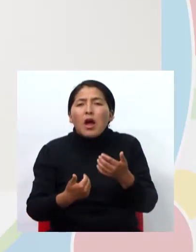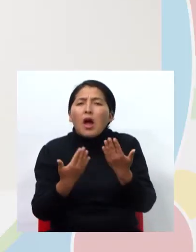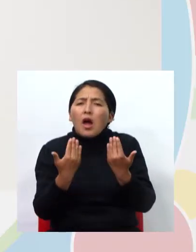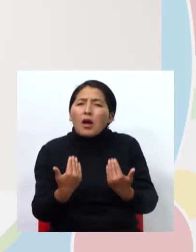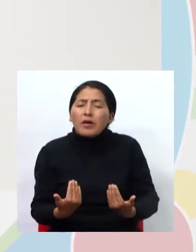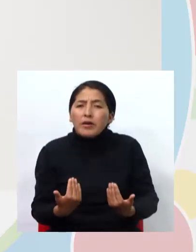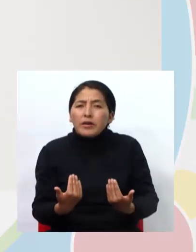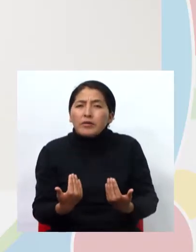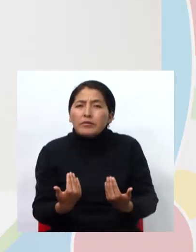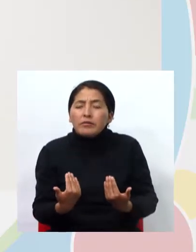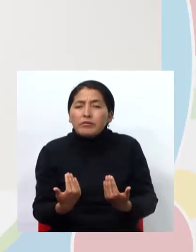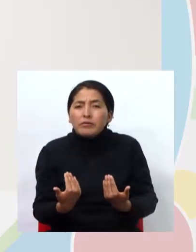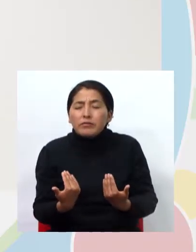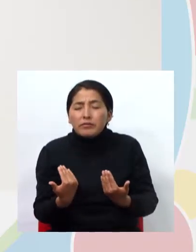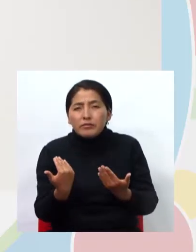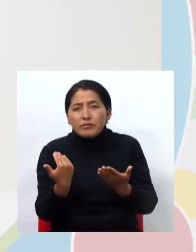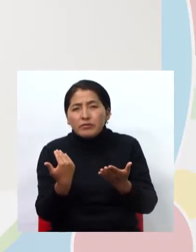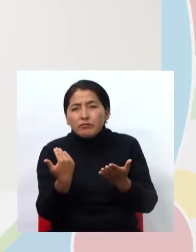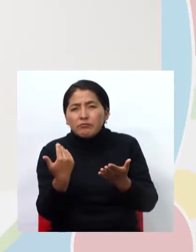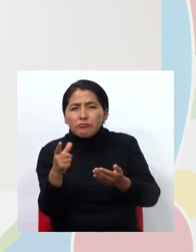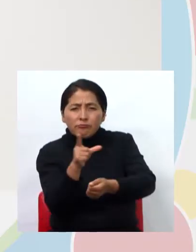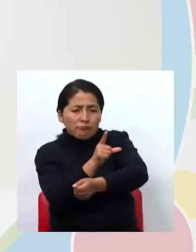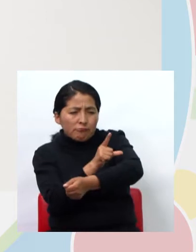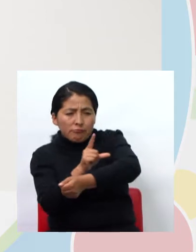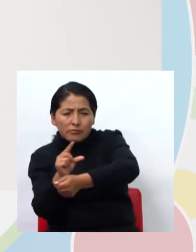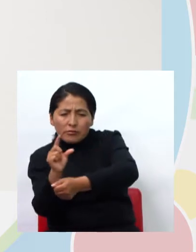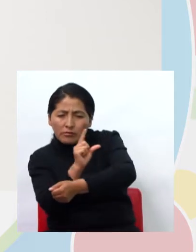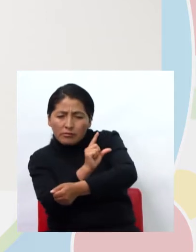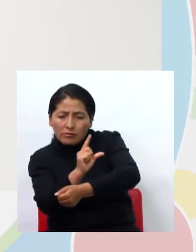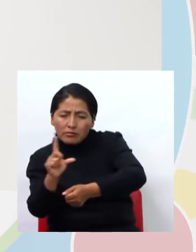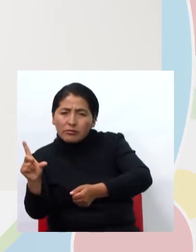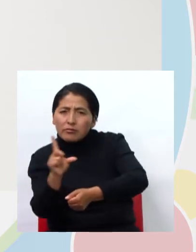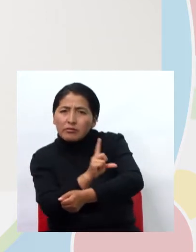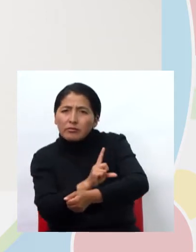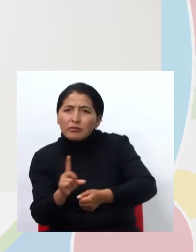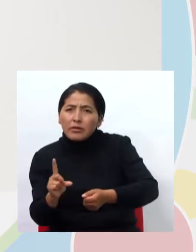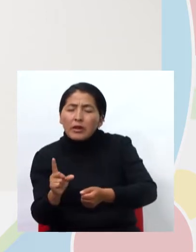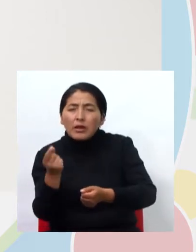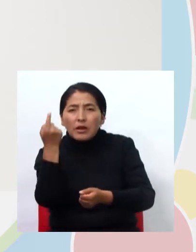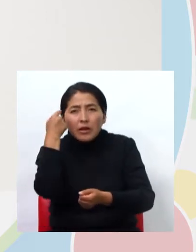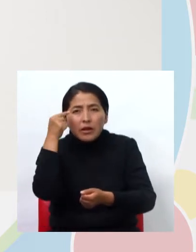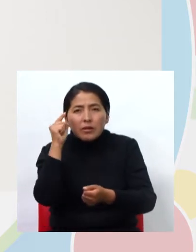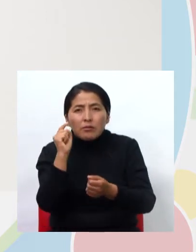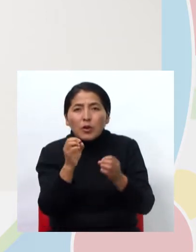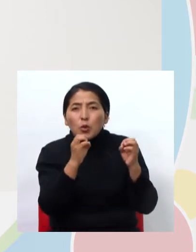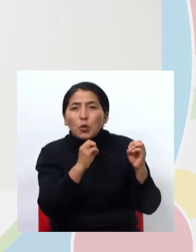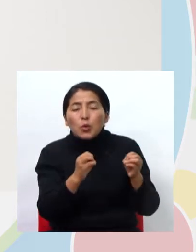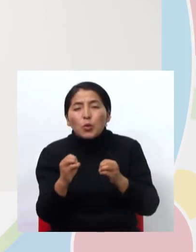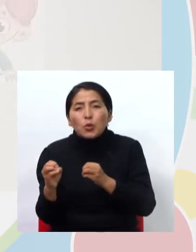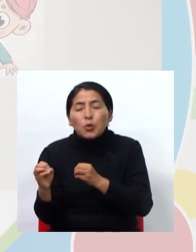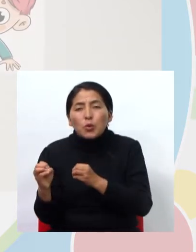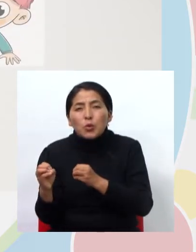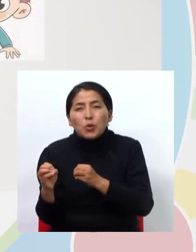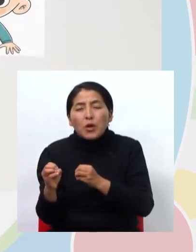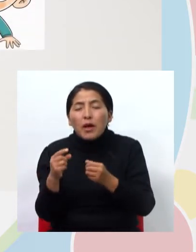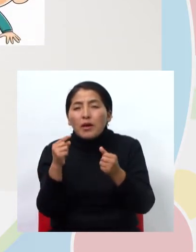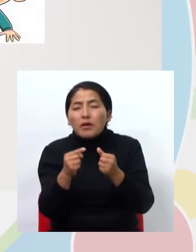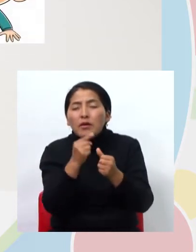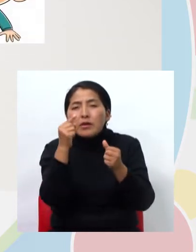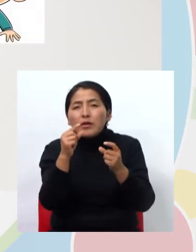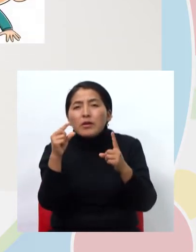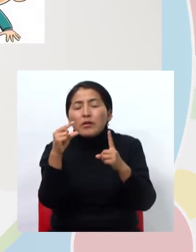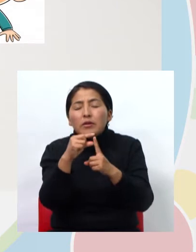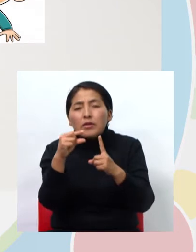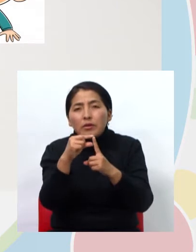las líneas para que esté más ordenadito. Y las palabras van a ir saliendo. Vamos. La primera palabra